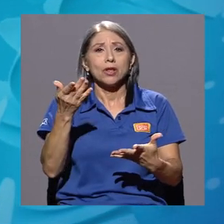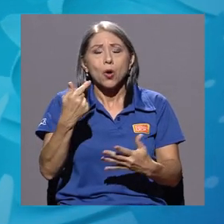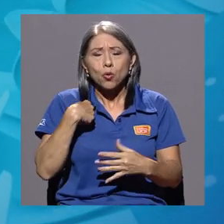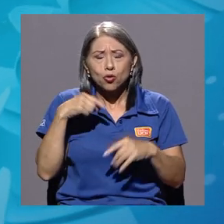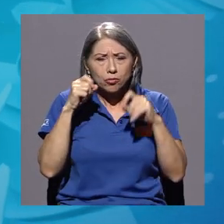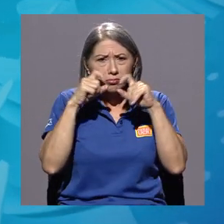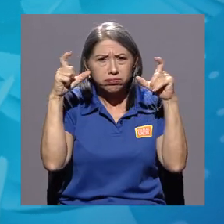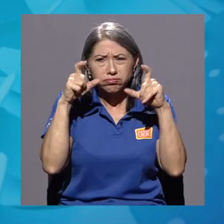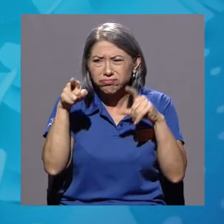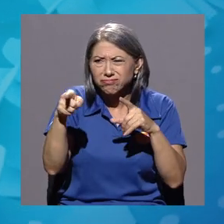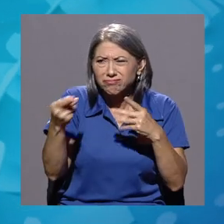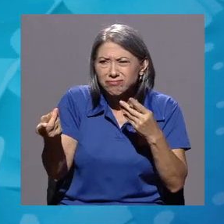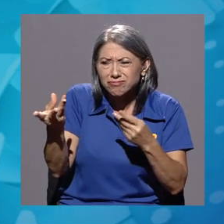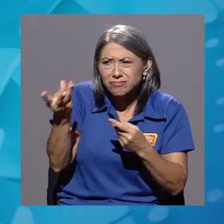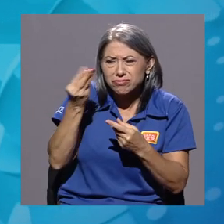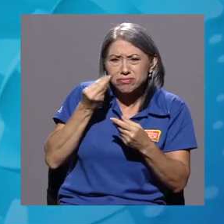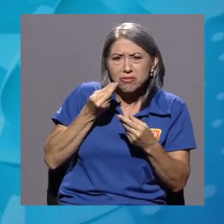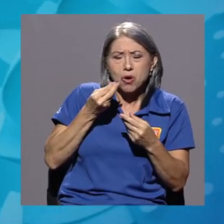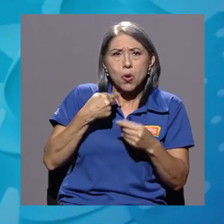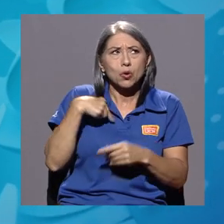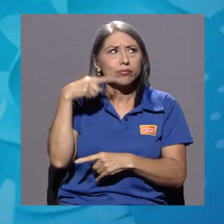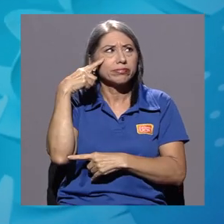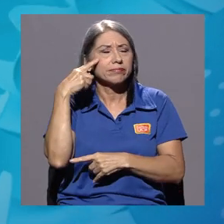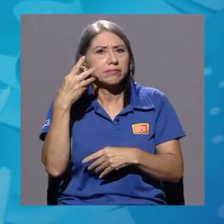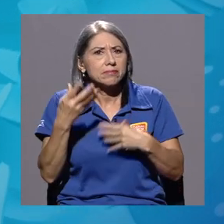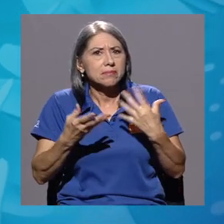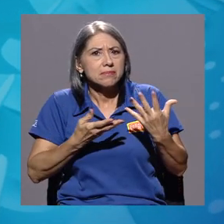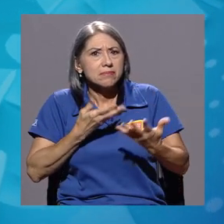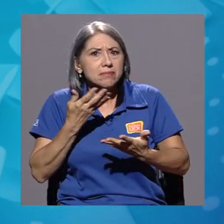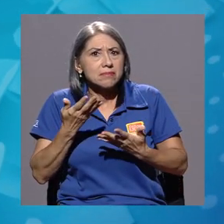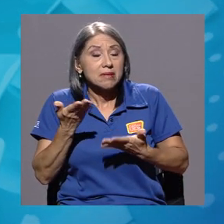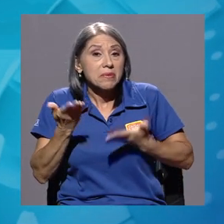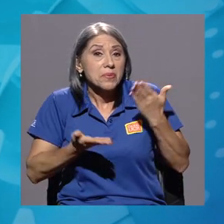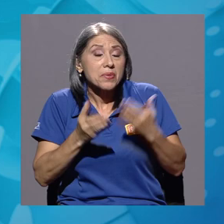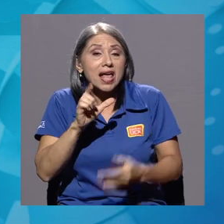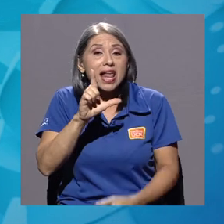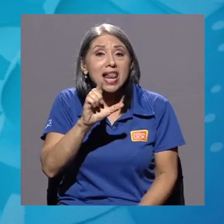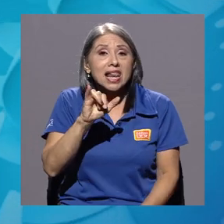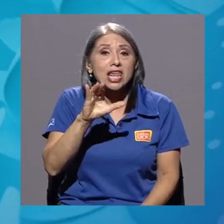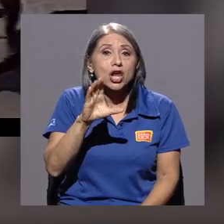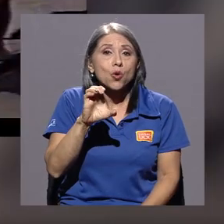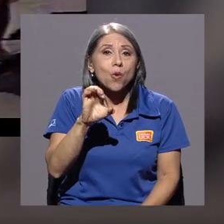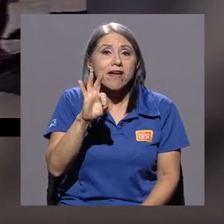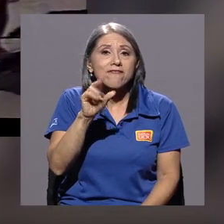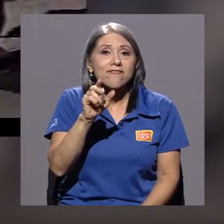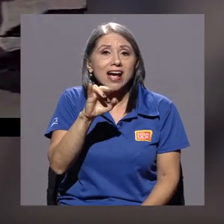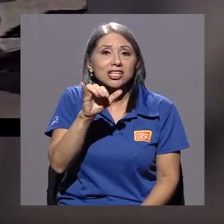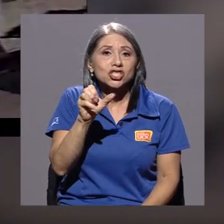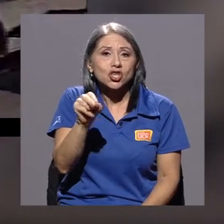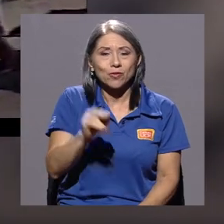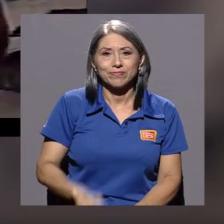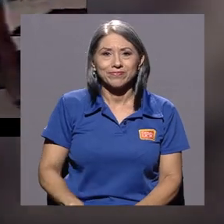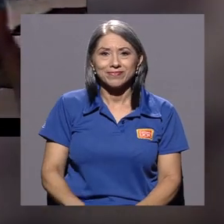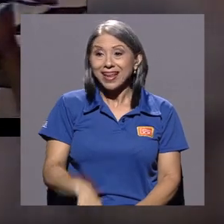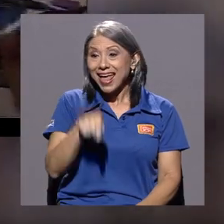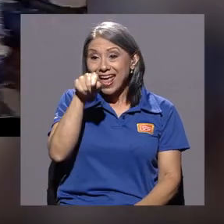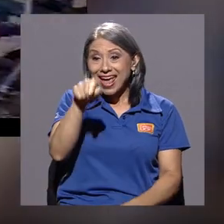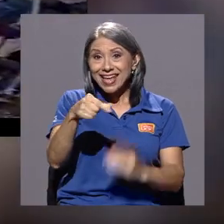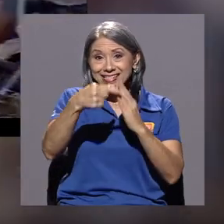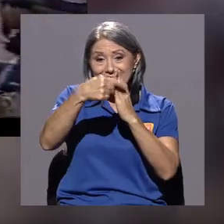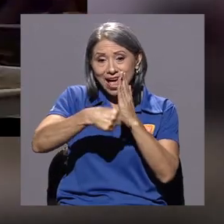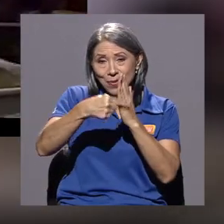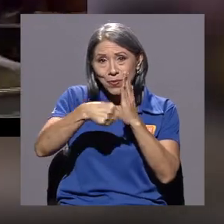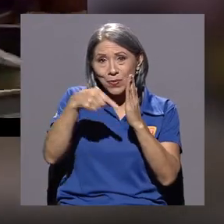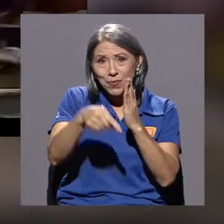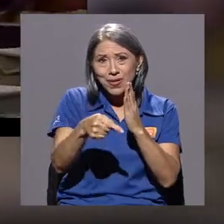entonces en ese momento, sí, lo único que a uno se le ocurría era que era la licuefacción. Este número temático también busca